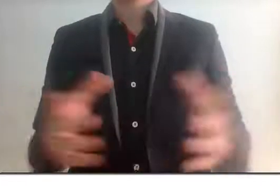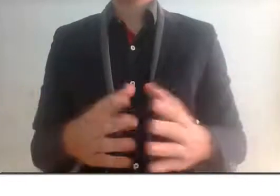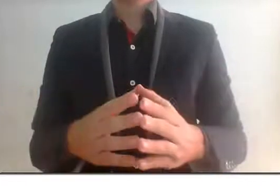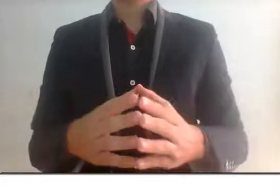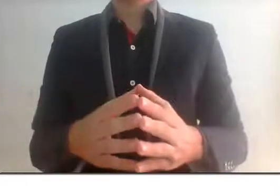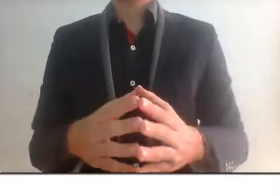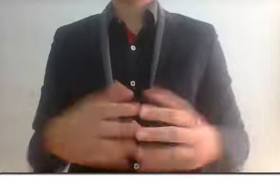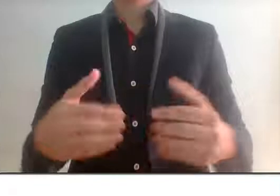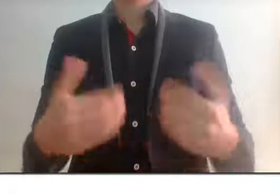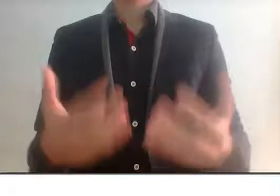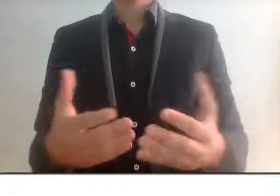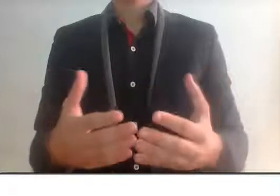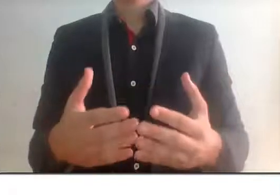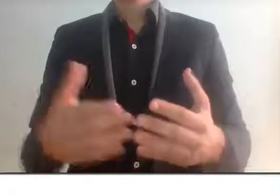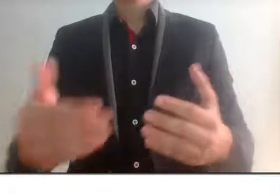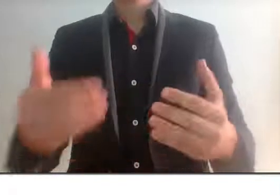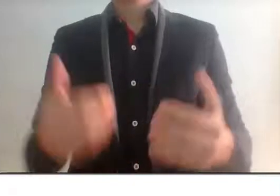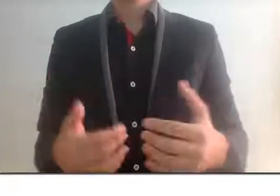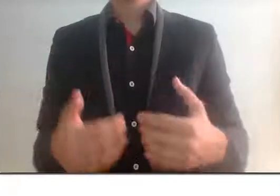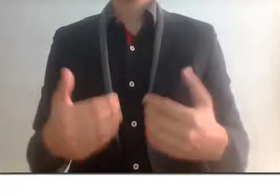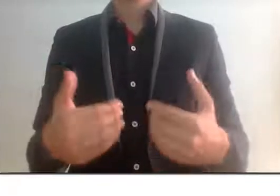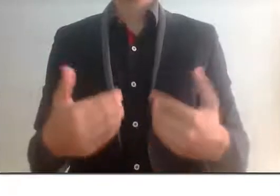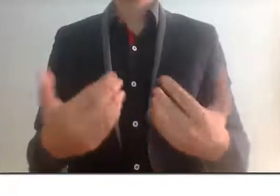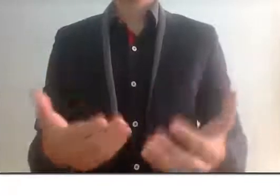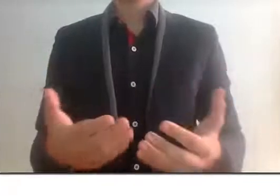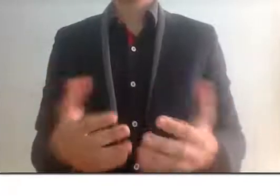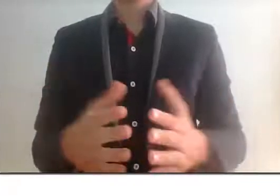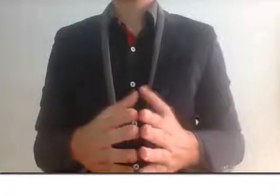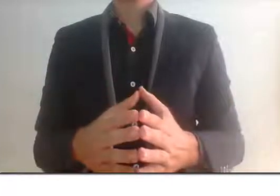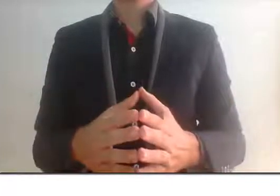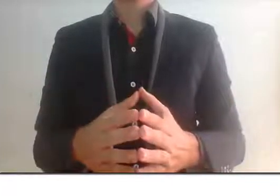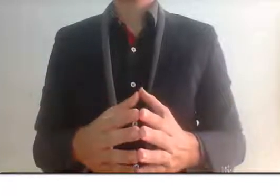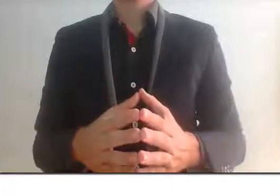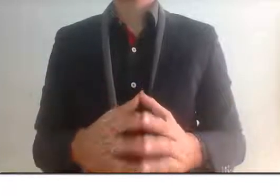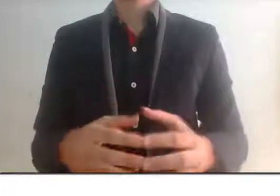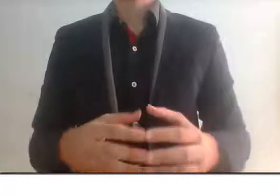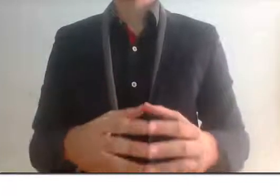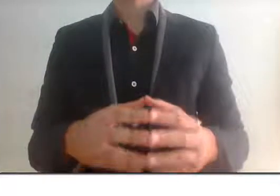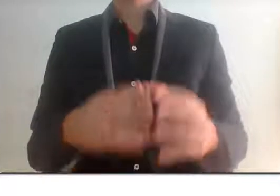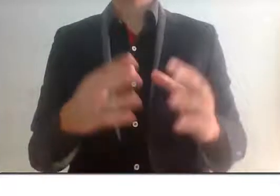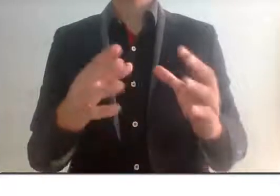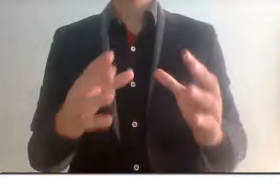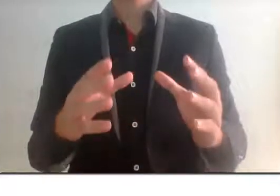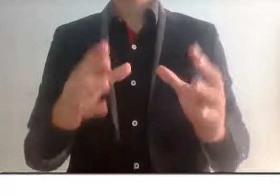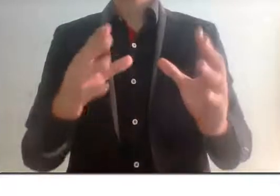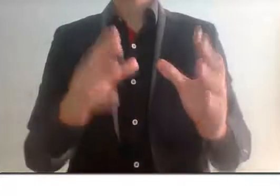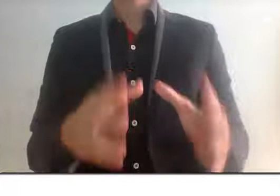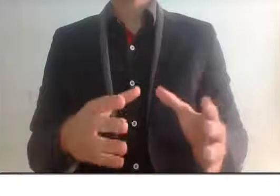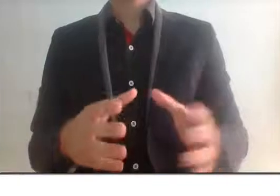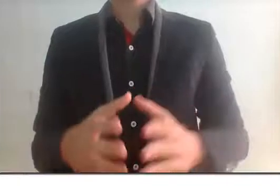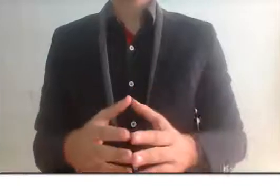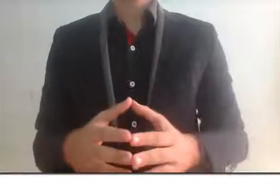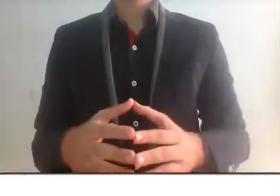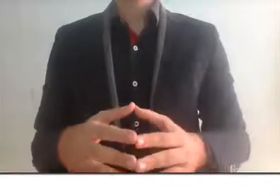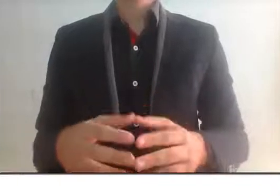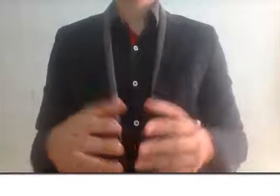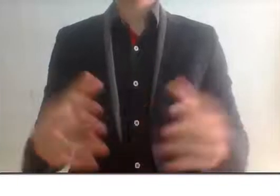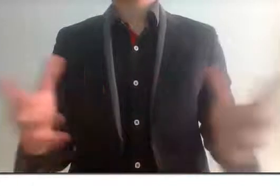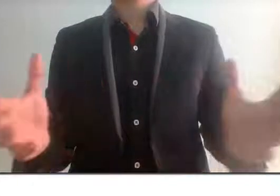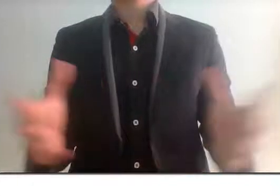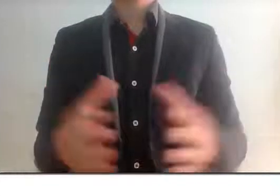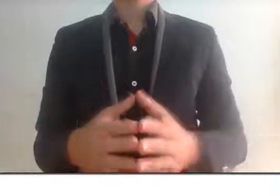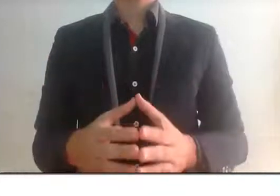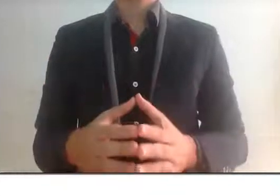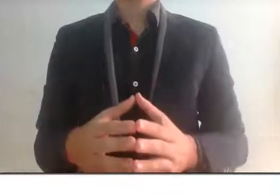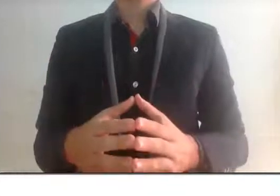general de desarrollo, pues sea la que se vea beneficiada por este tipo de cosas. En donde también algunos van a decir, no, es que